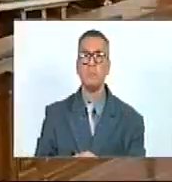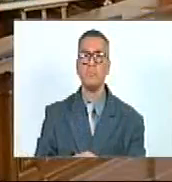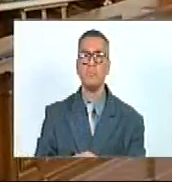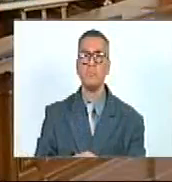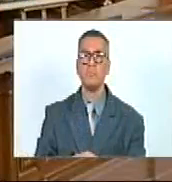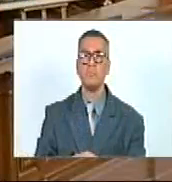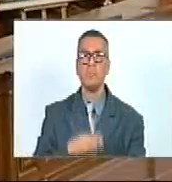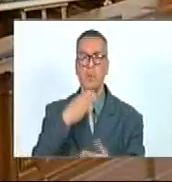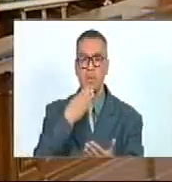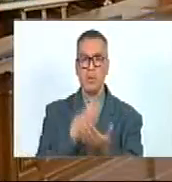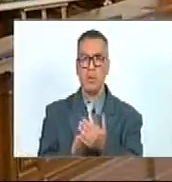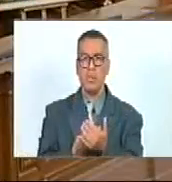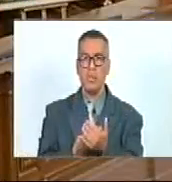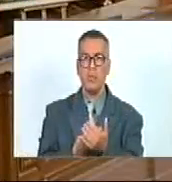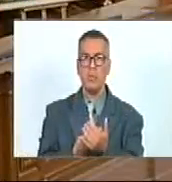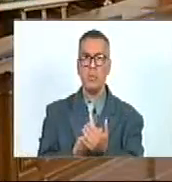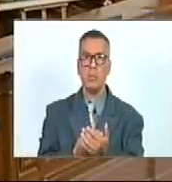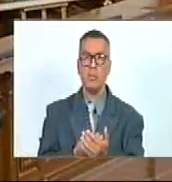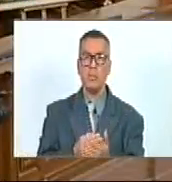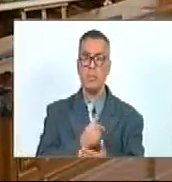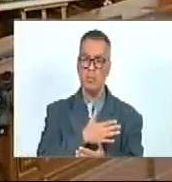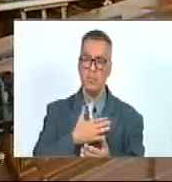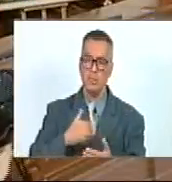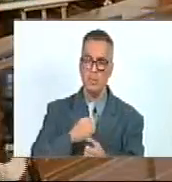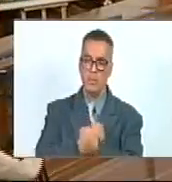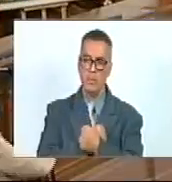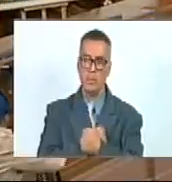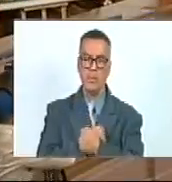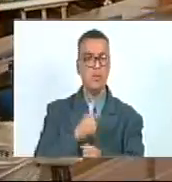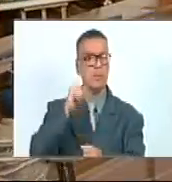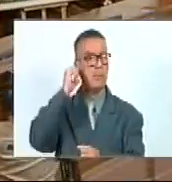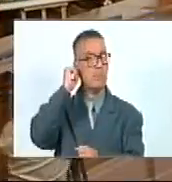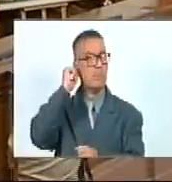Gracias Querida Diputada